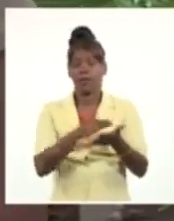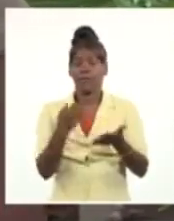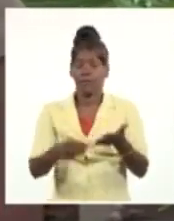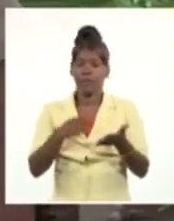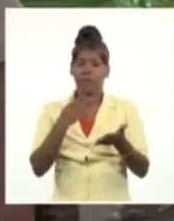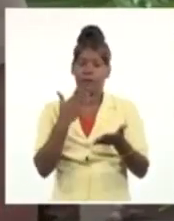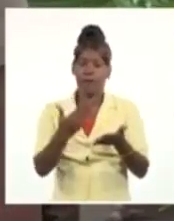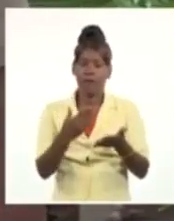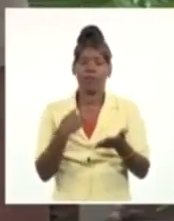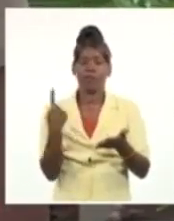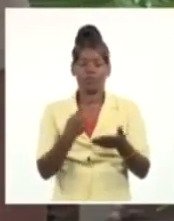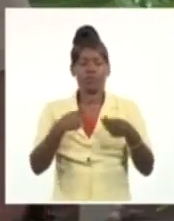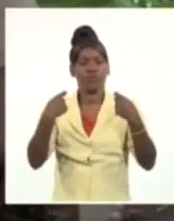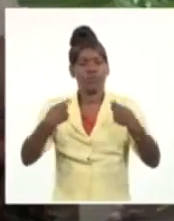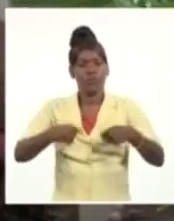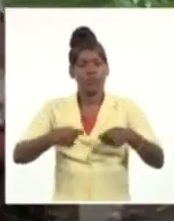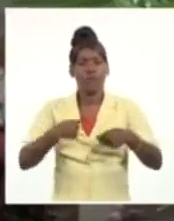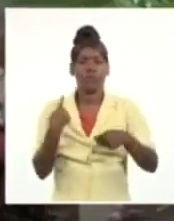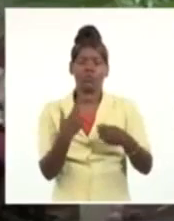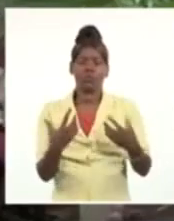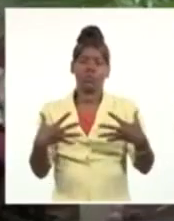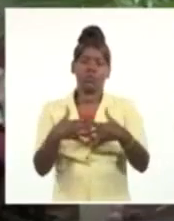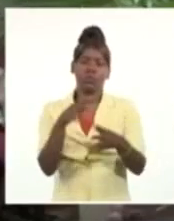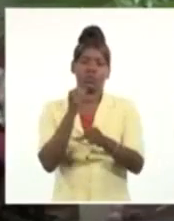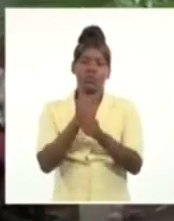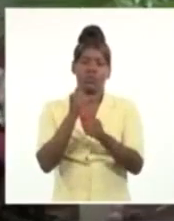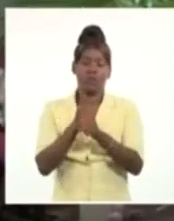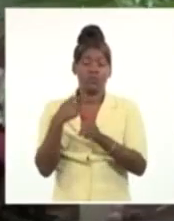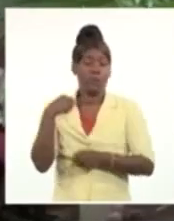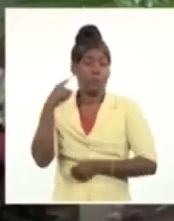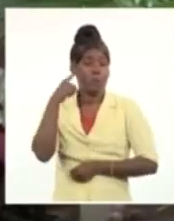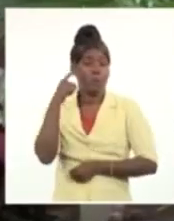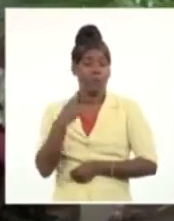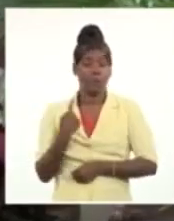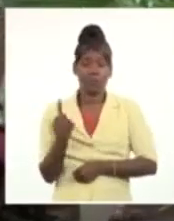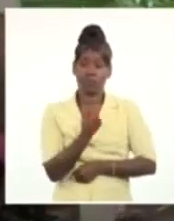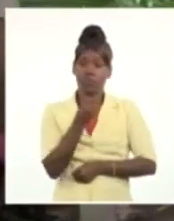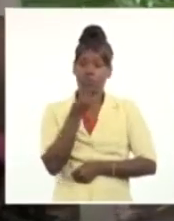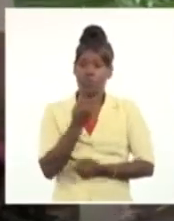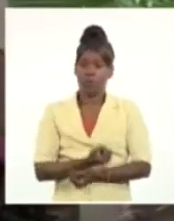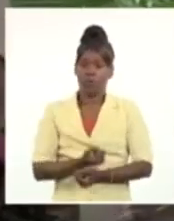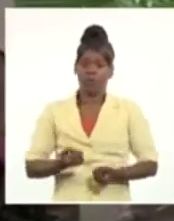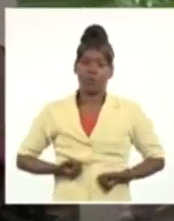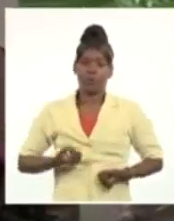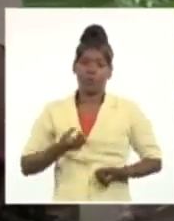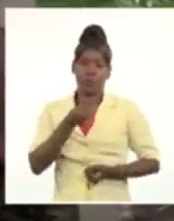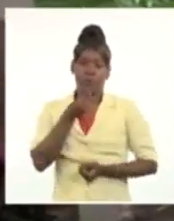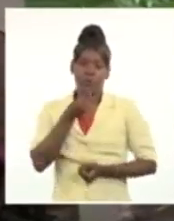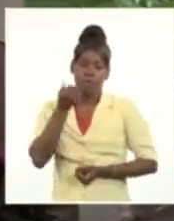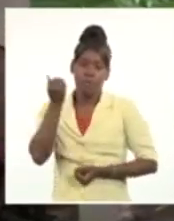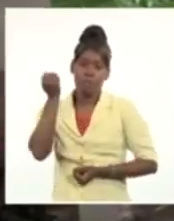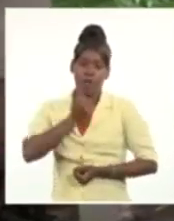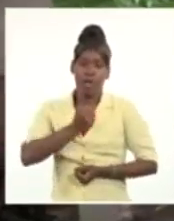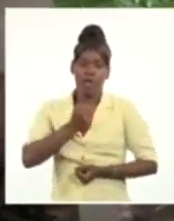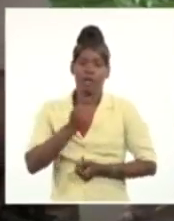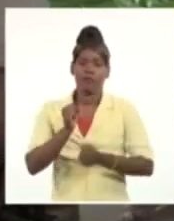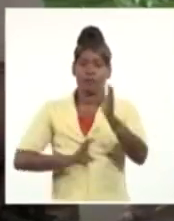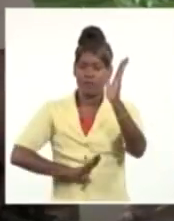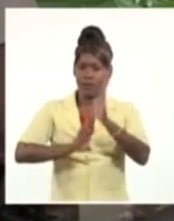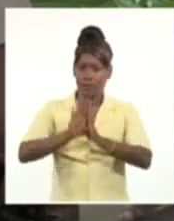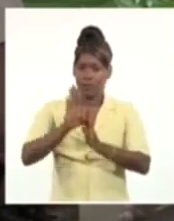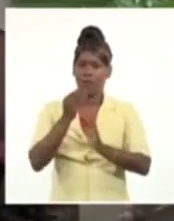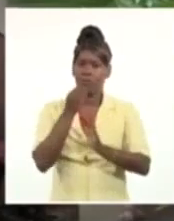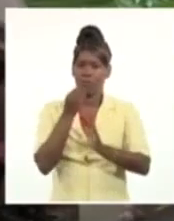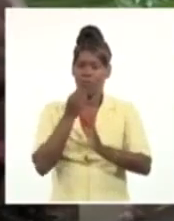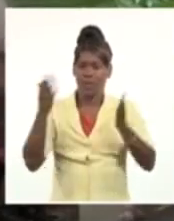conocimiento. Yo creo que si todo cubano y cubana hace un poquito más, la suma, la integración de todas esas